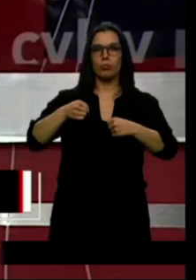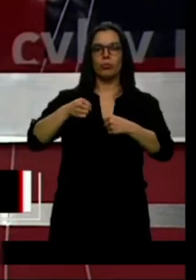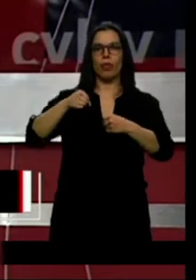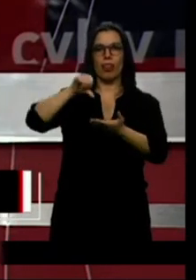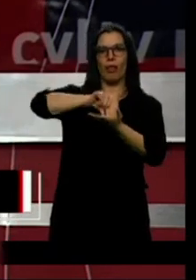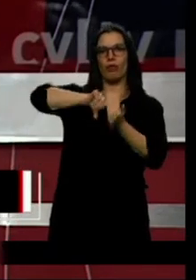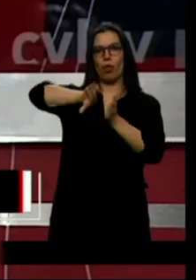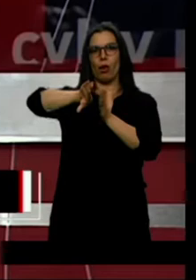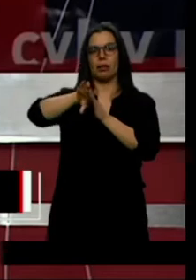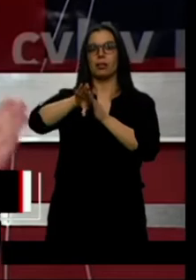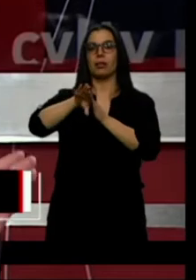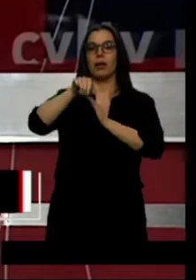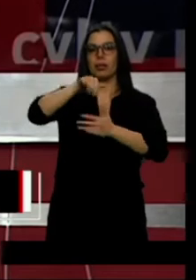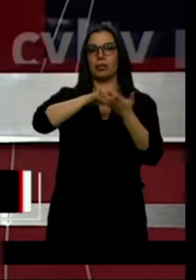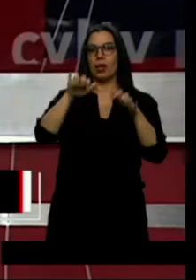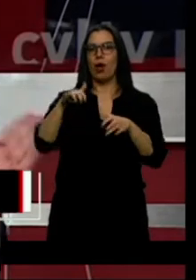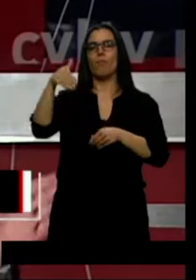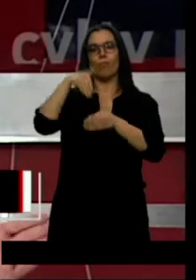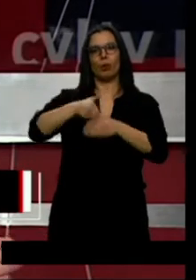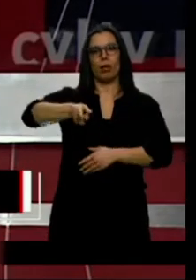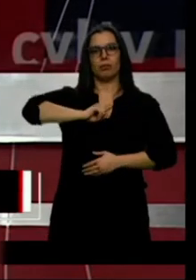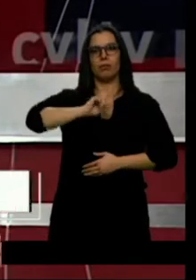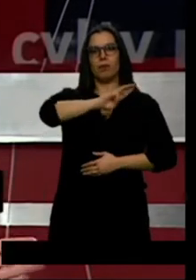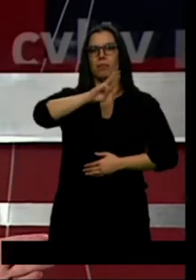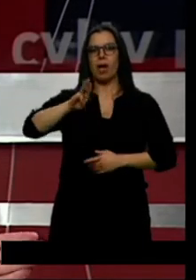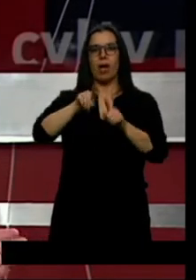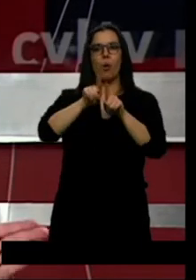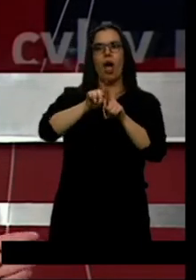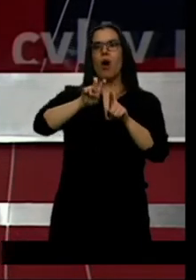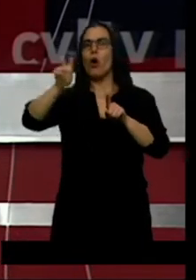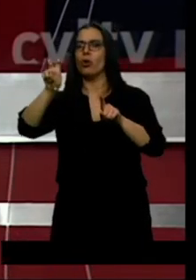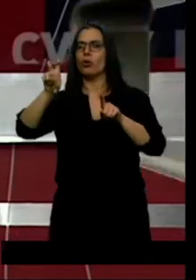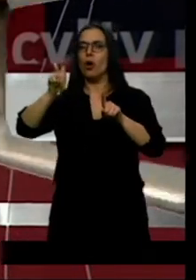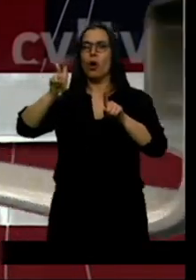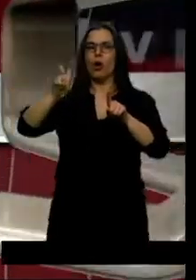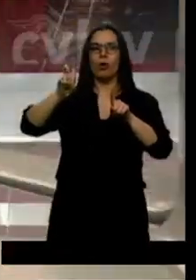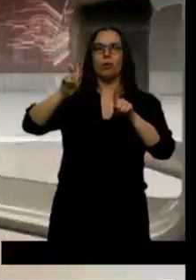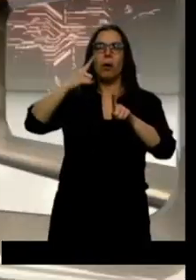y que nos dejemos de aventuras, de saltos al vacío y de experimentos.